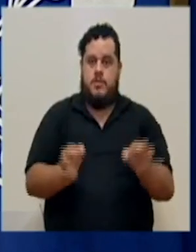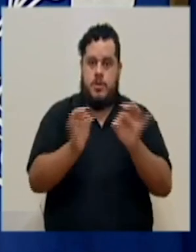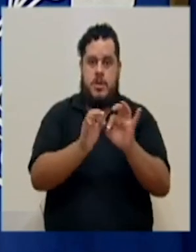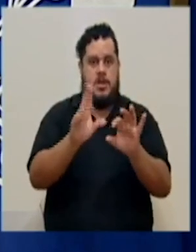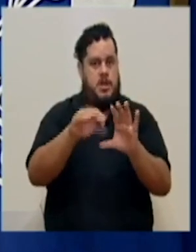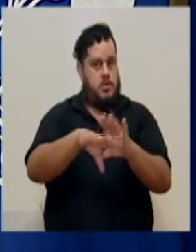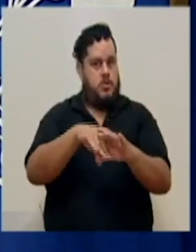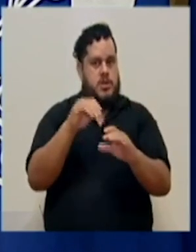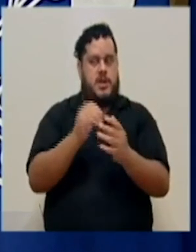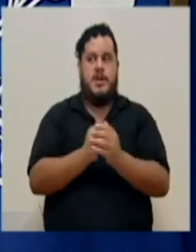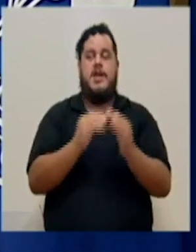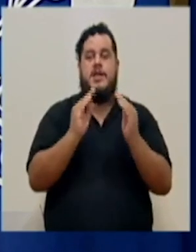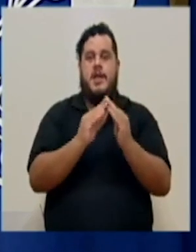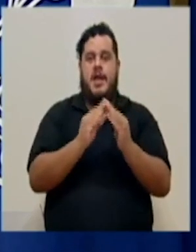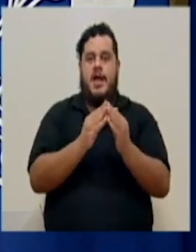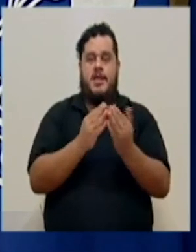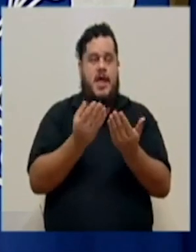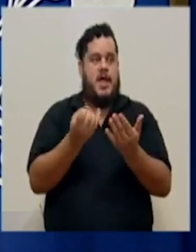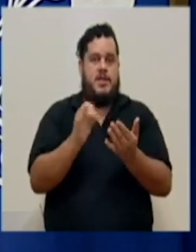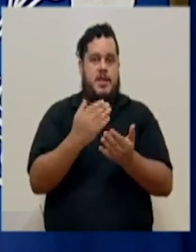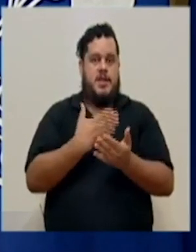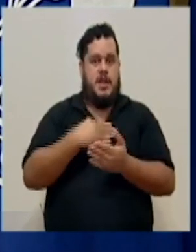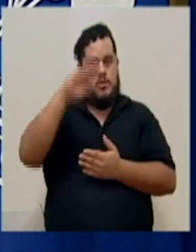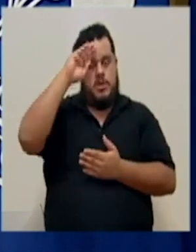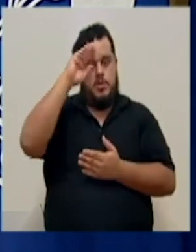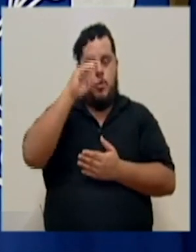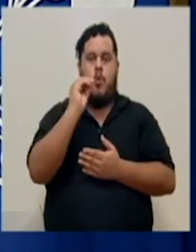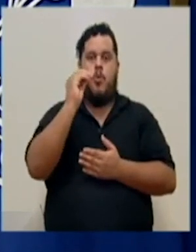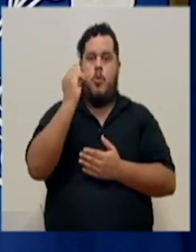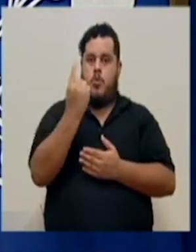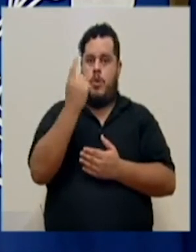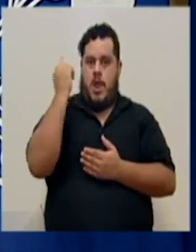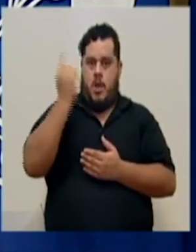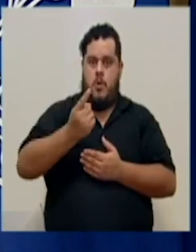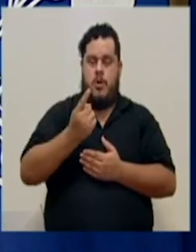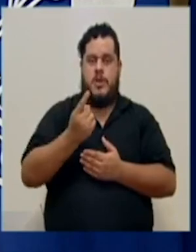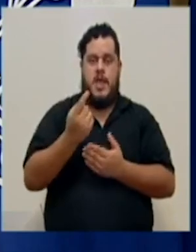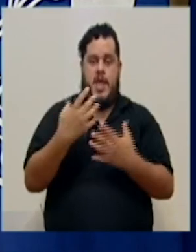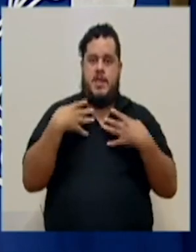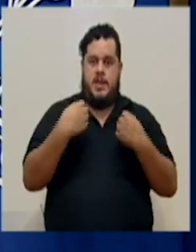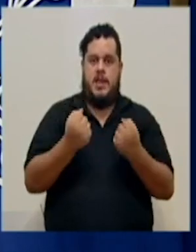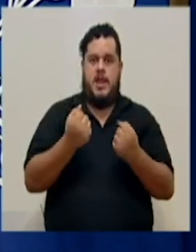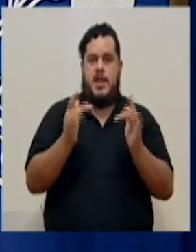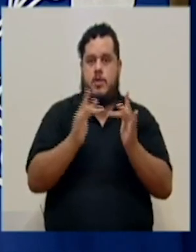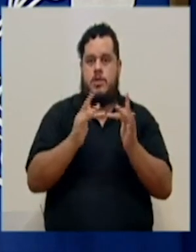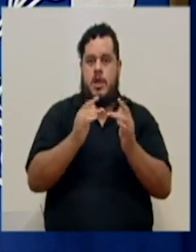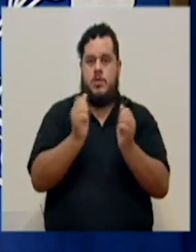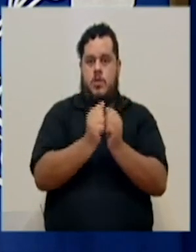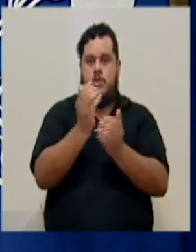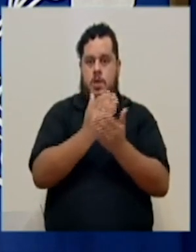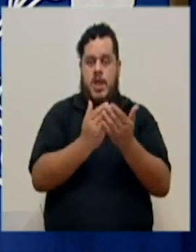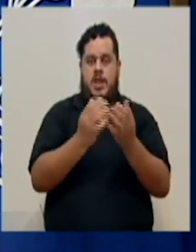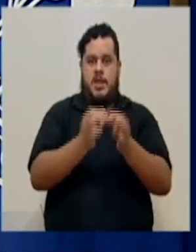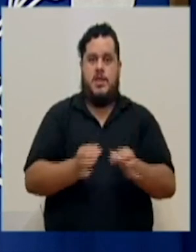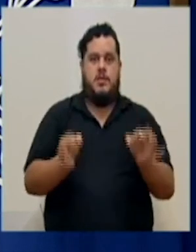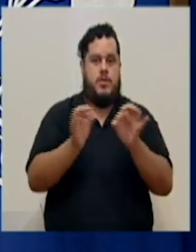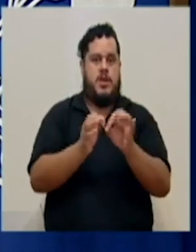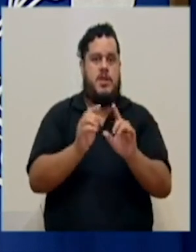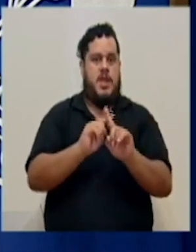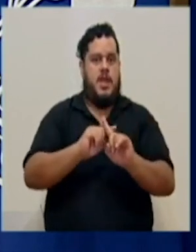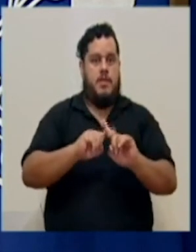salir de casa si hay síntomas, si está con una orden sanitaria, porque estuvo en contacto directo con alguien, es muy importante. Pero también